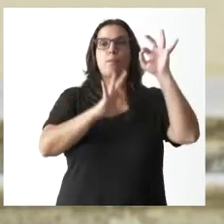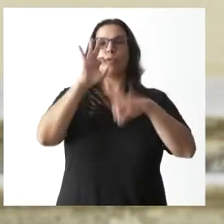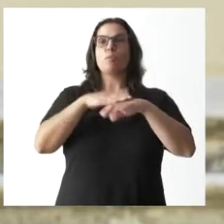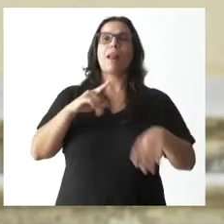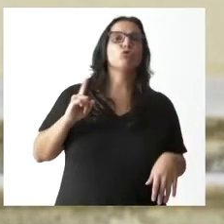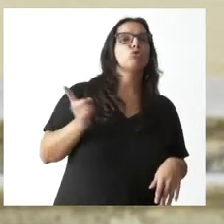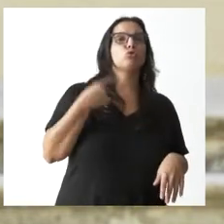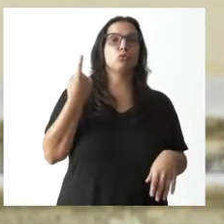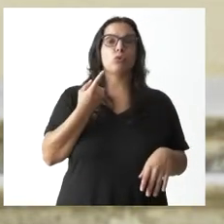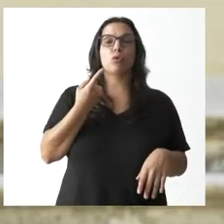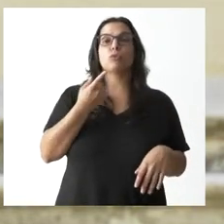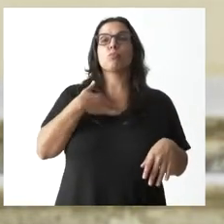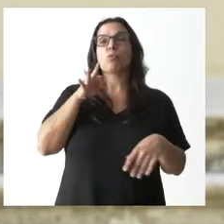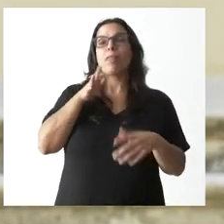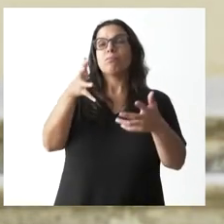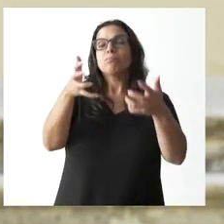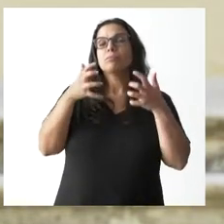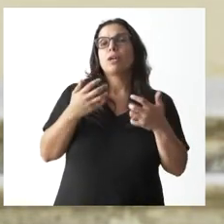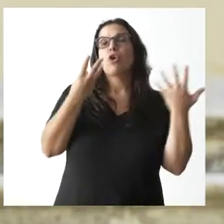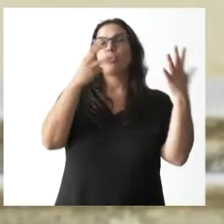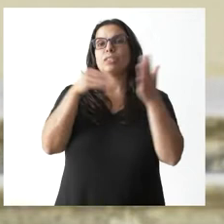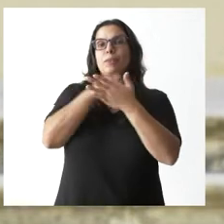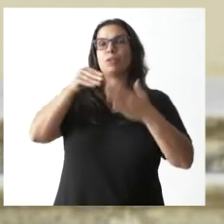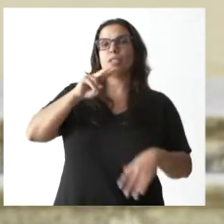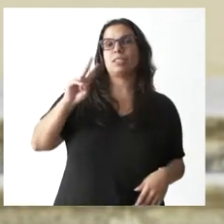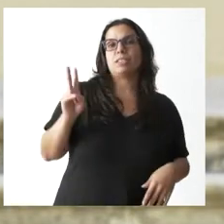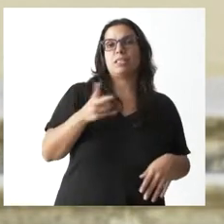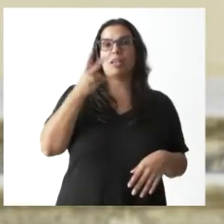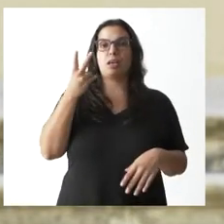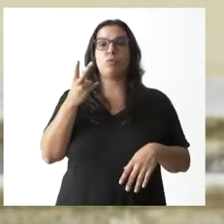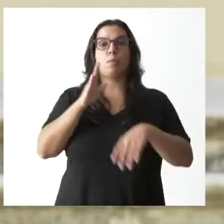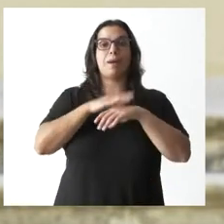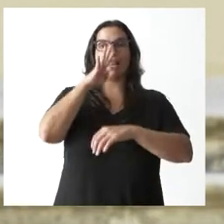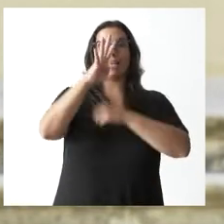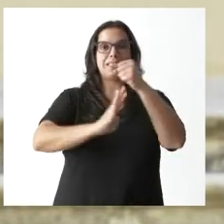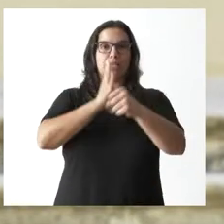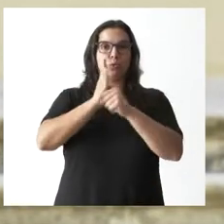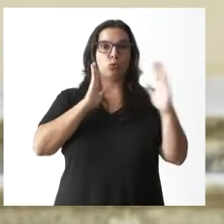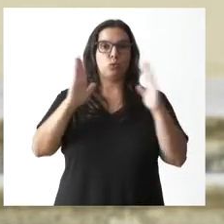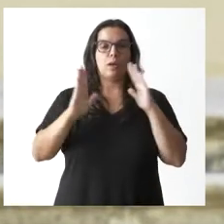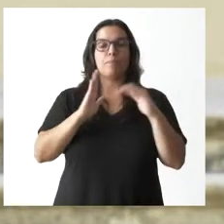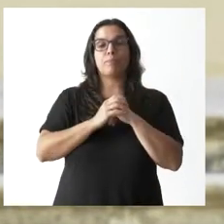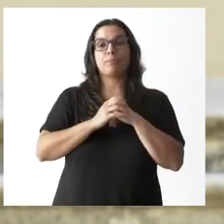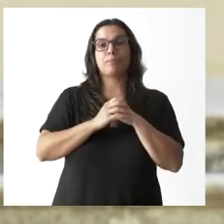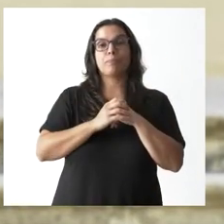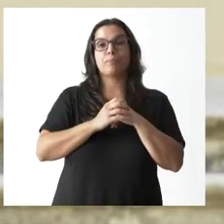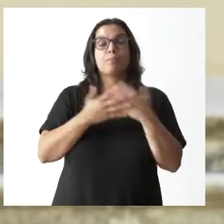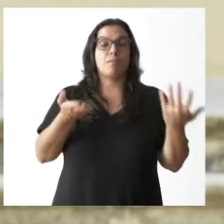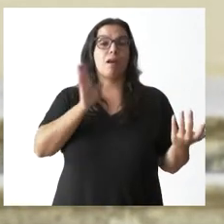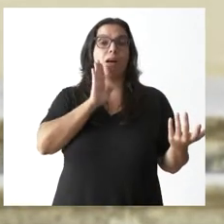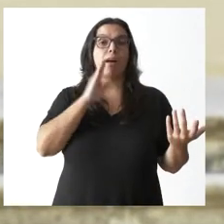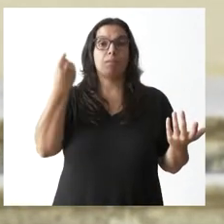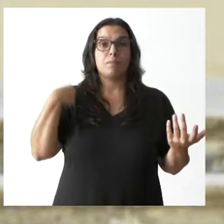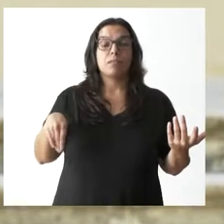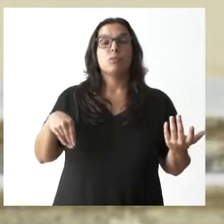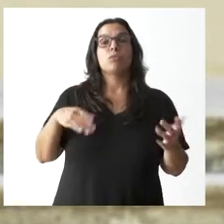impacto aproximado de 80 millones de euros en esta legislatura. Castilla y León, como he dicho, va a